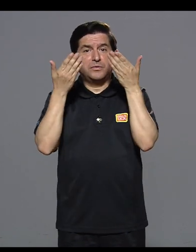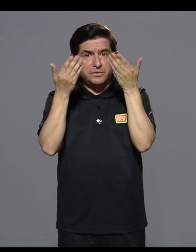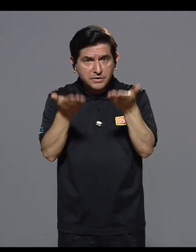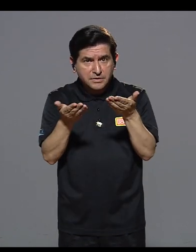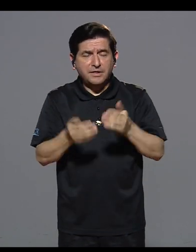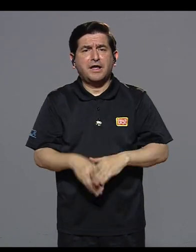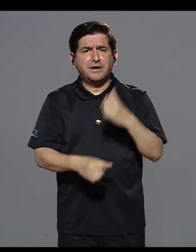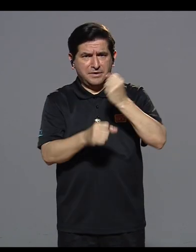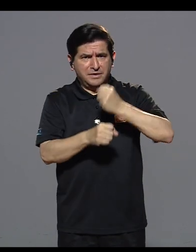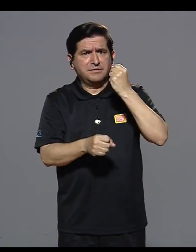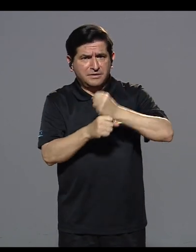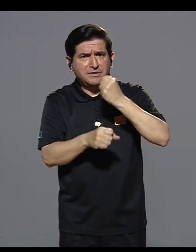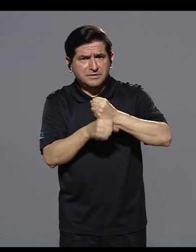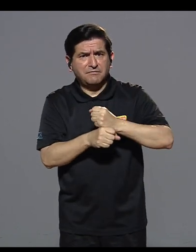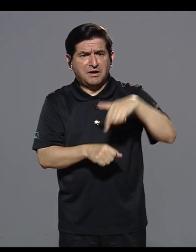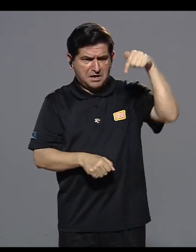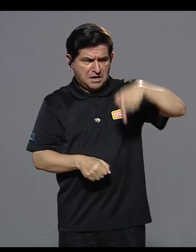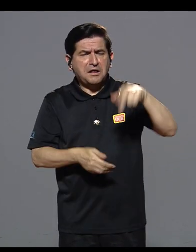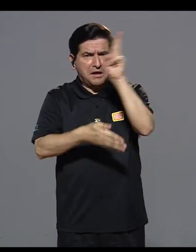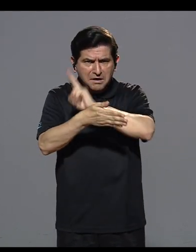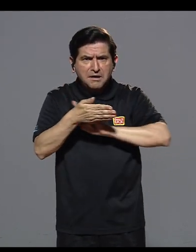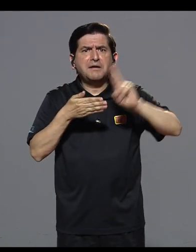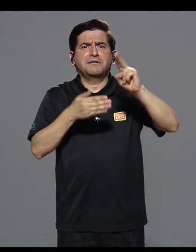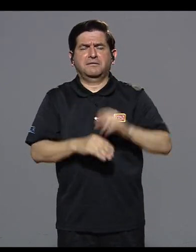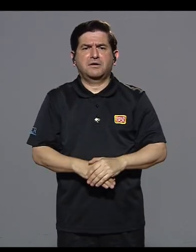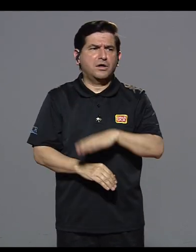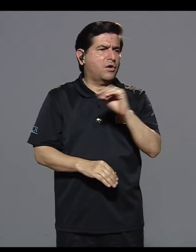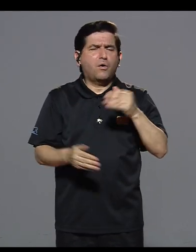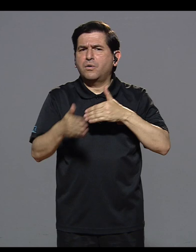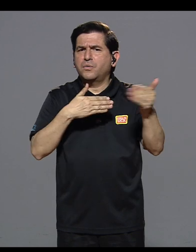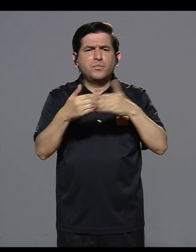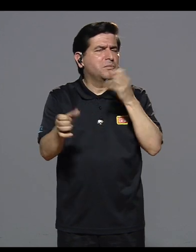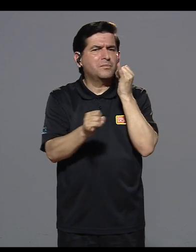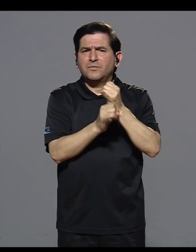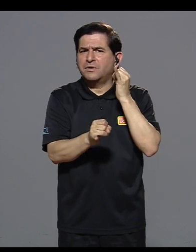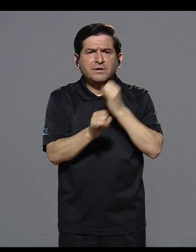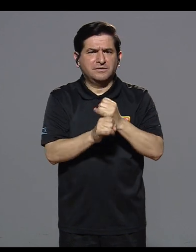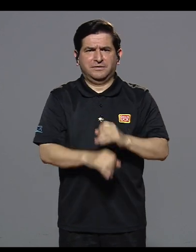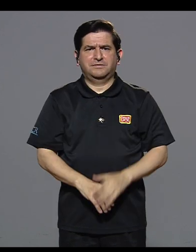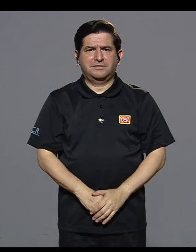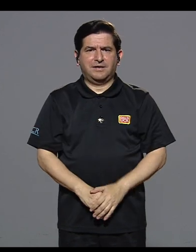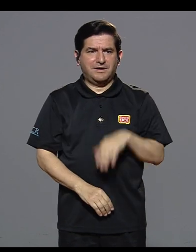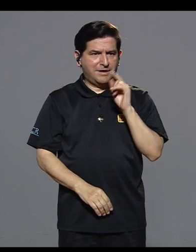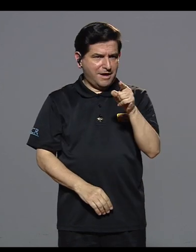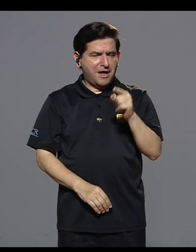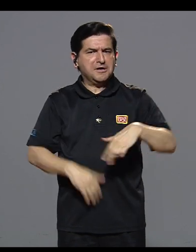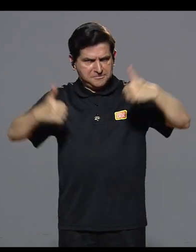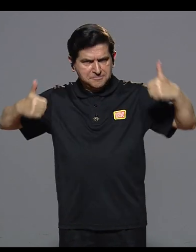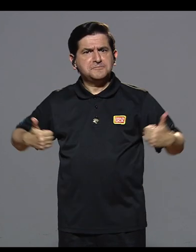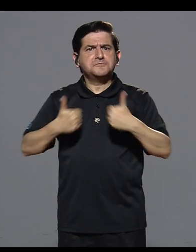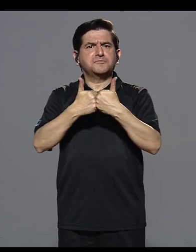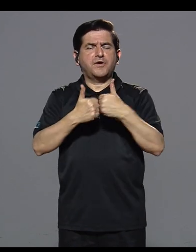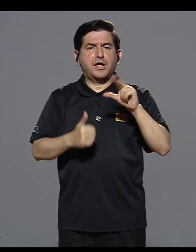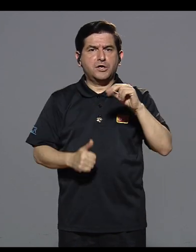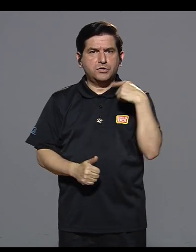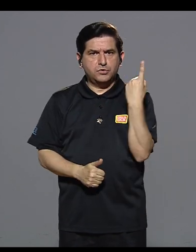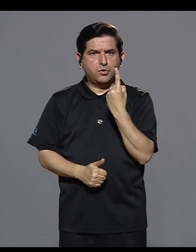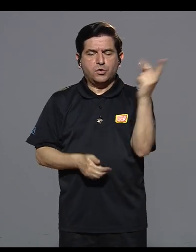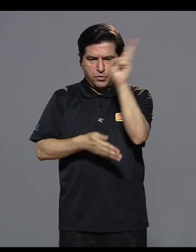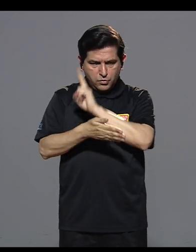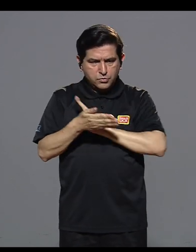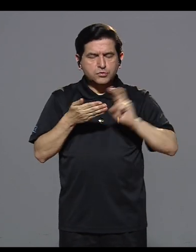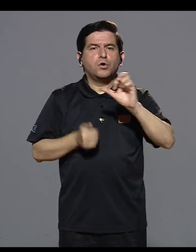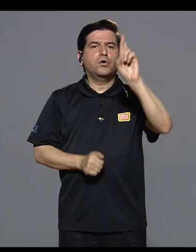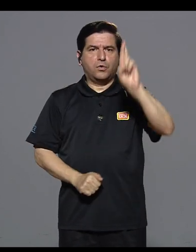Brian para que se le diera la oportunidad de estar laborando aquí, en la universidad o en cualquier otra institución? Eso es un